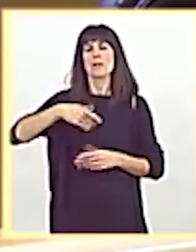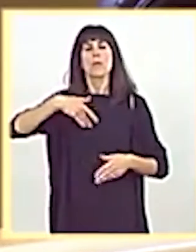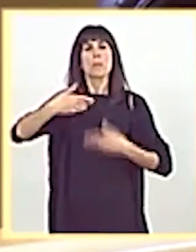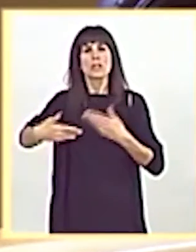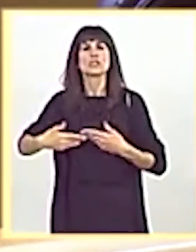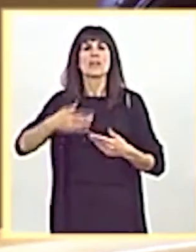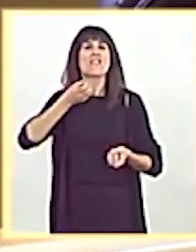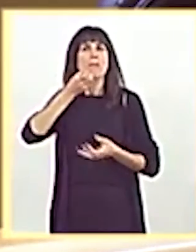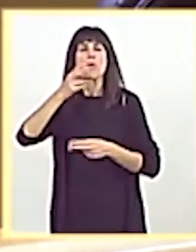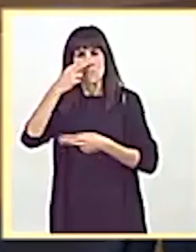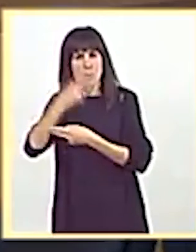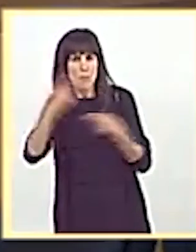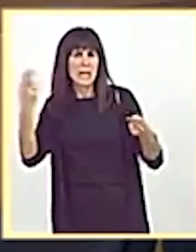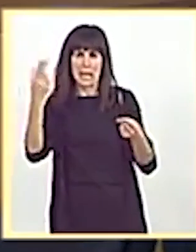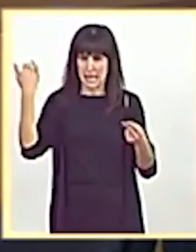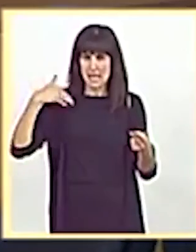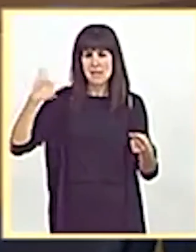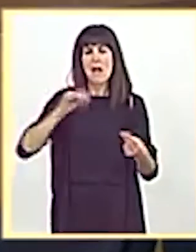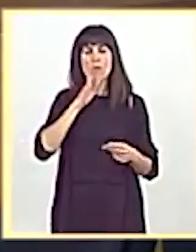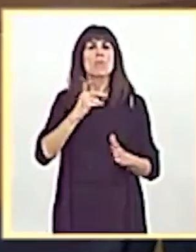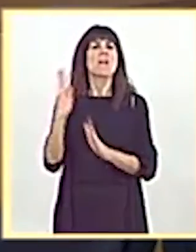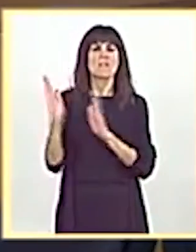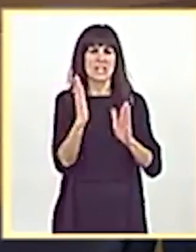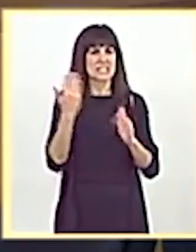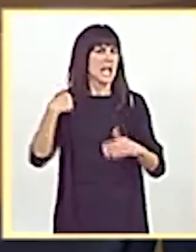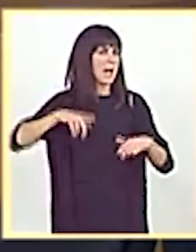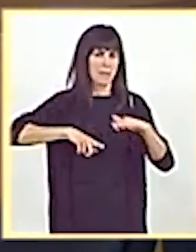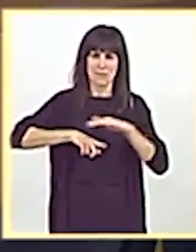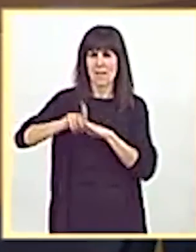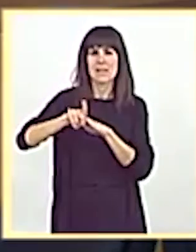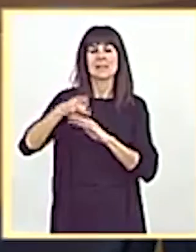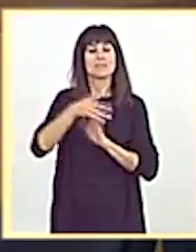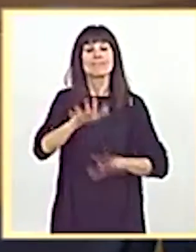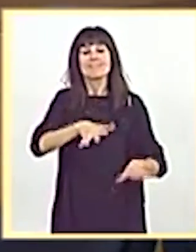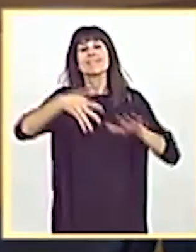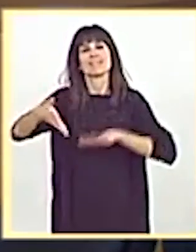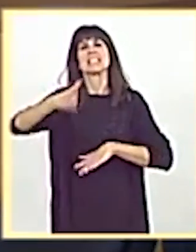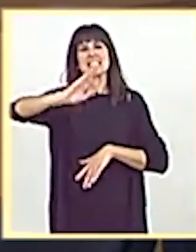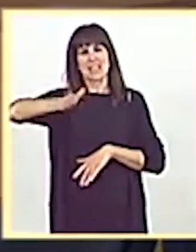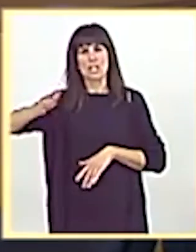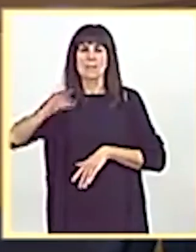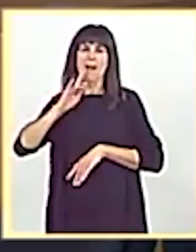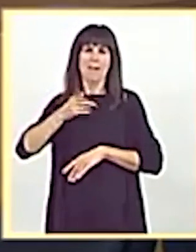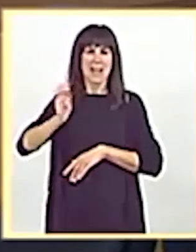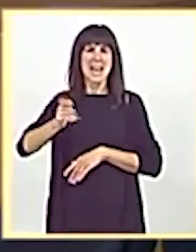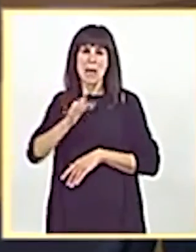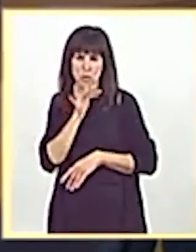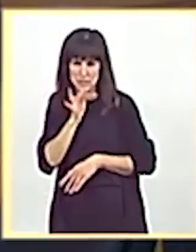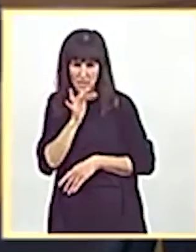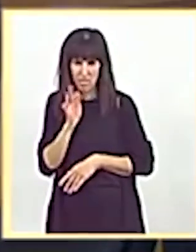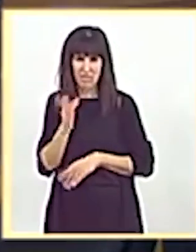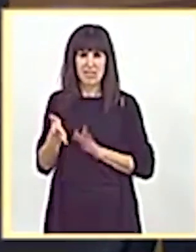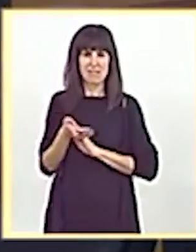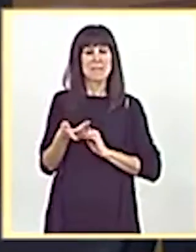Por lo tanto, ya tenemos una fase más avanzada para aplicar estas sanciones para la morosidad. Estamos también en el plan de